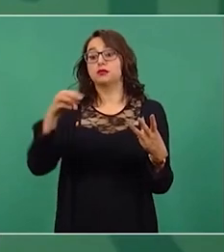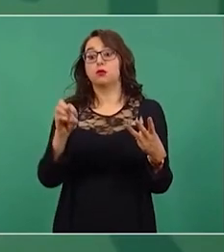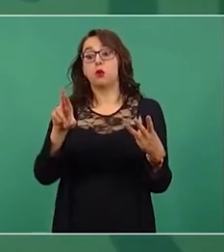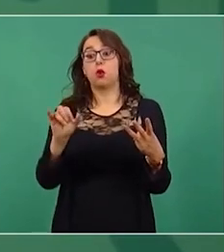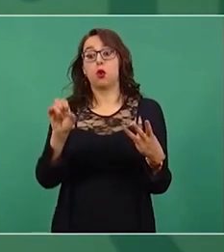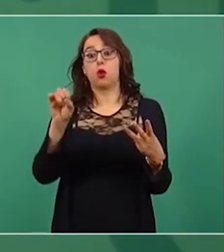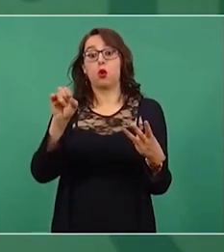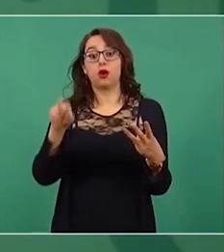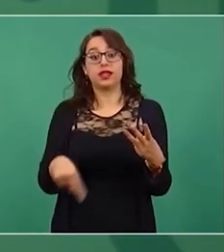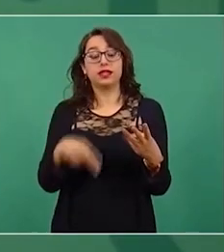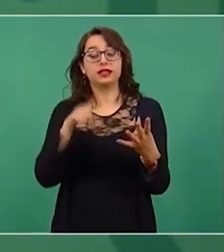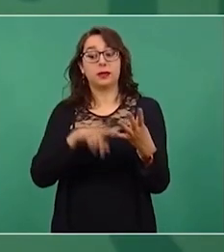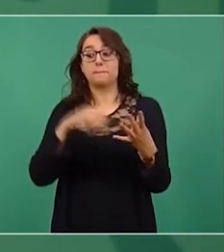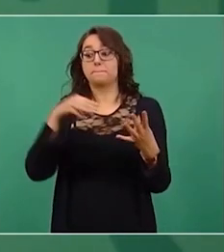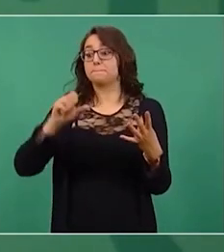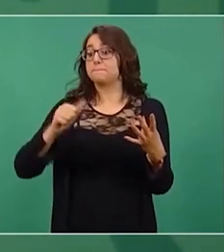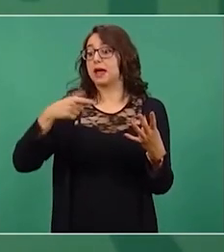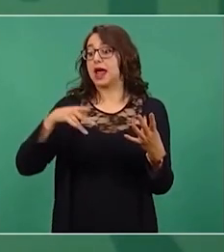Matío,